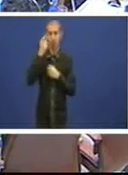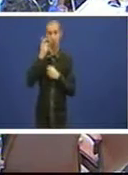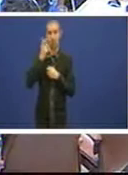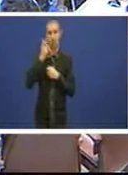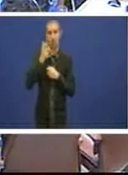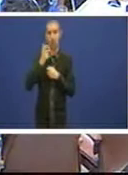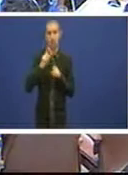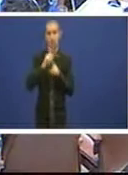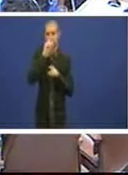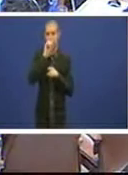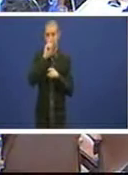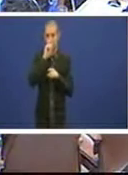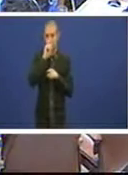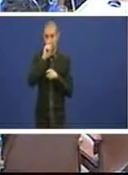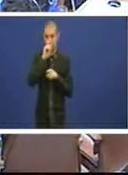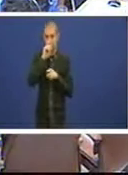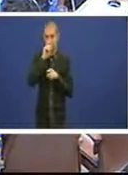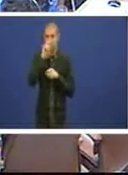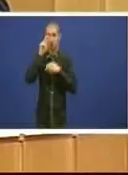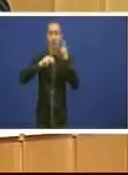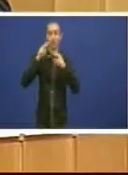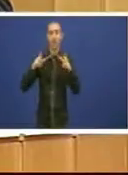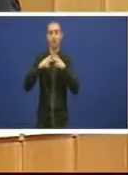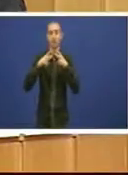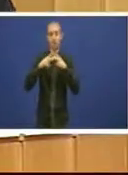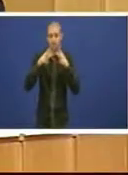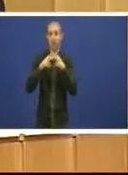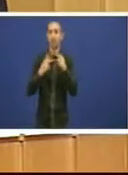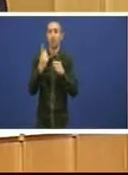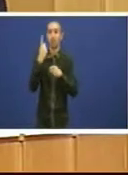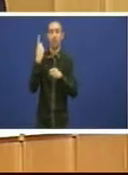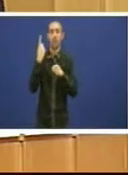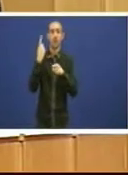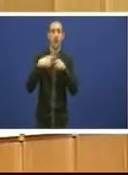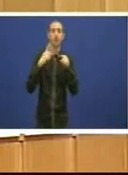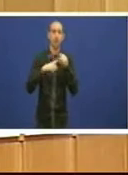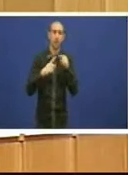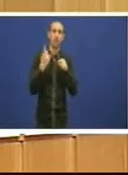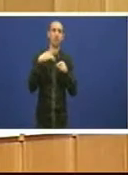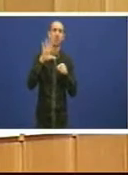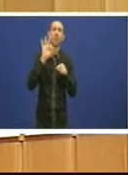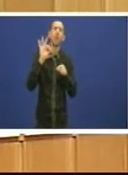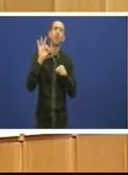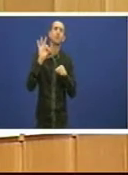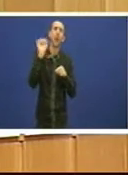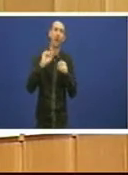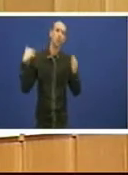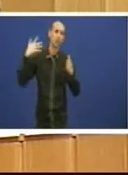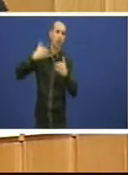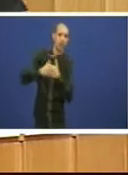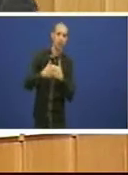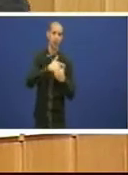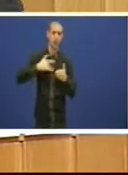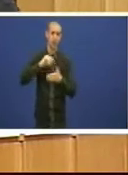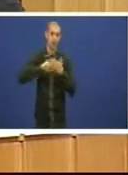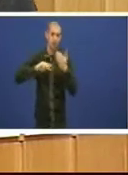lembrarnos cal é a dimensión da obra social dunha actividade de máis de 150 anos das caixas en Galiza. Quizáis, ainda que